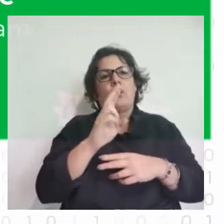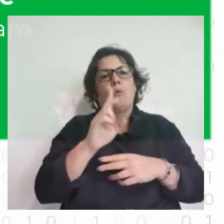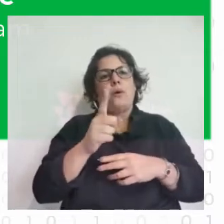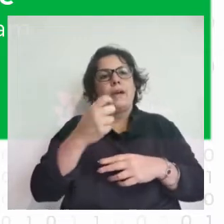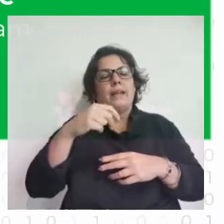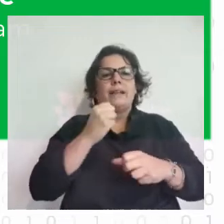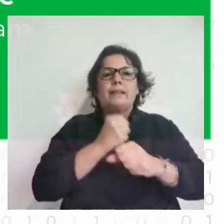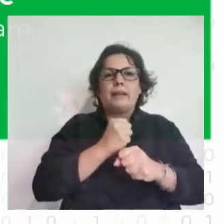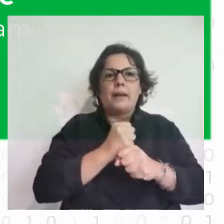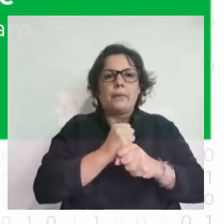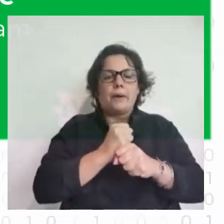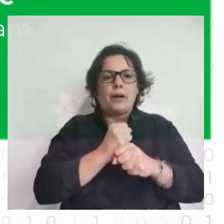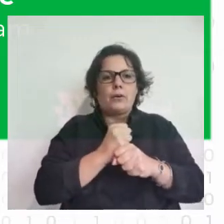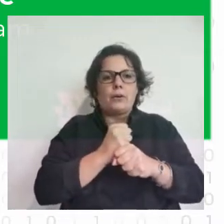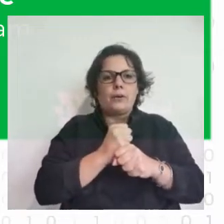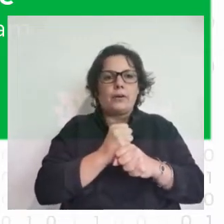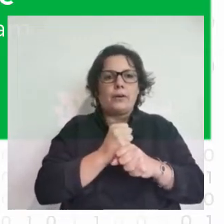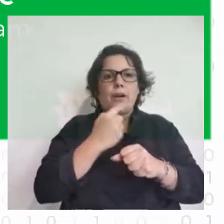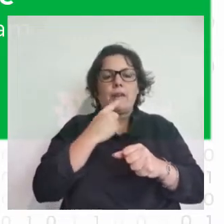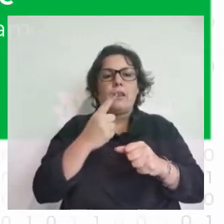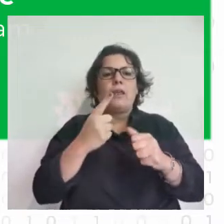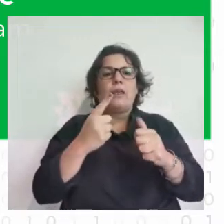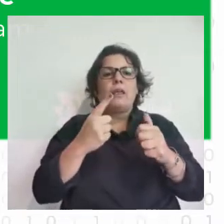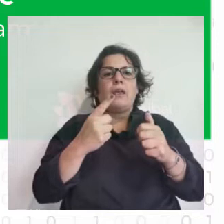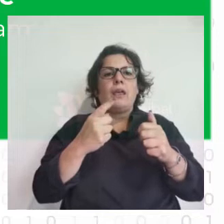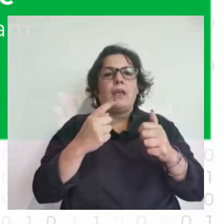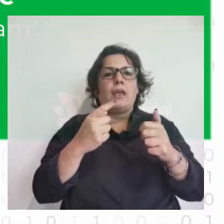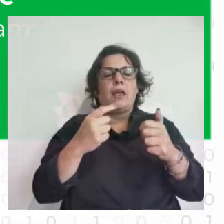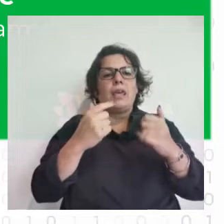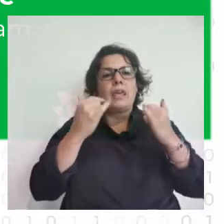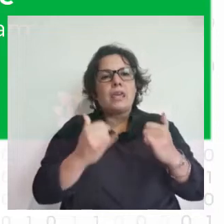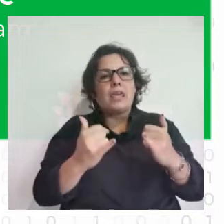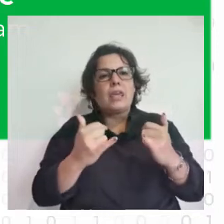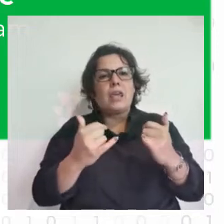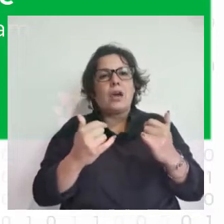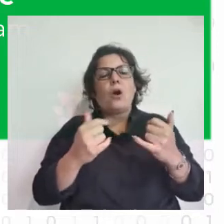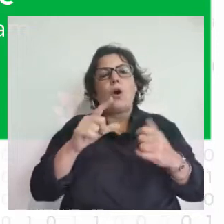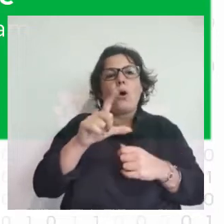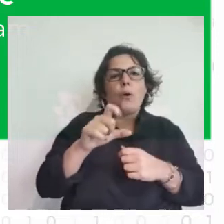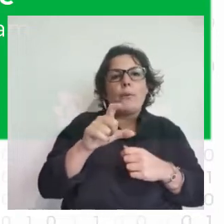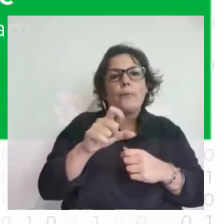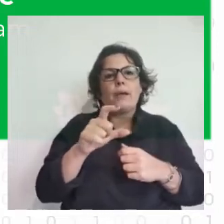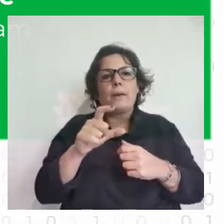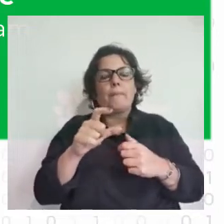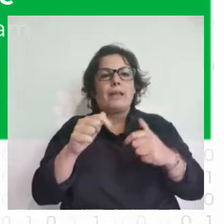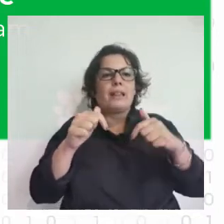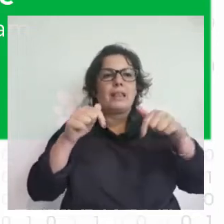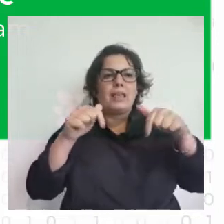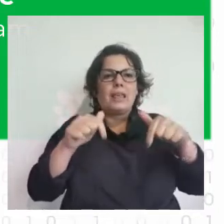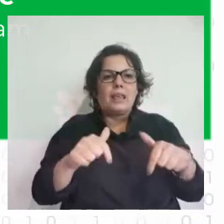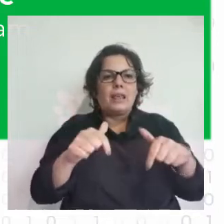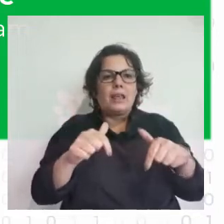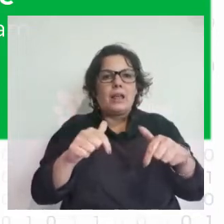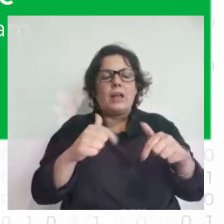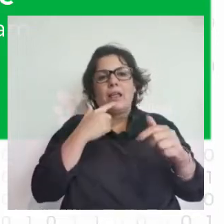en una empresa de construcción. Y obviamente que esto de los